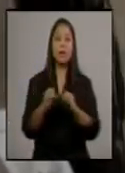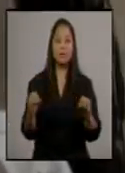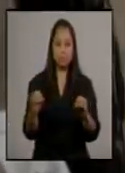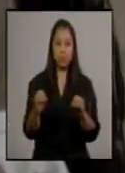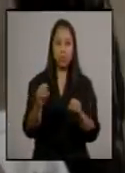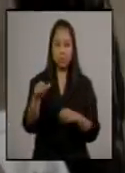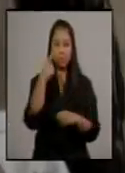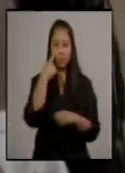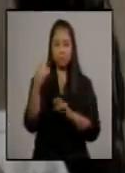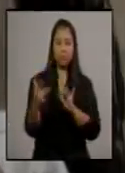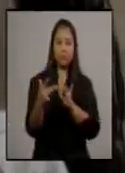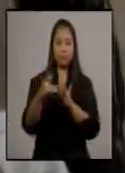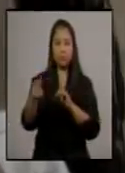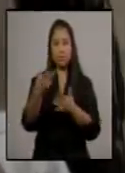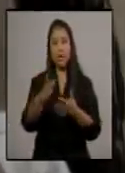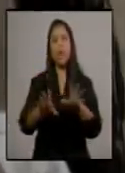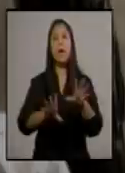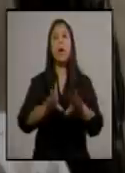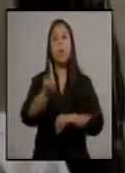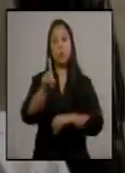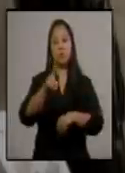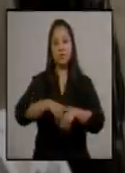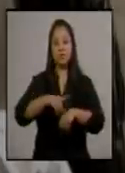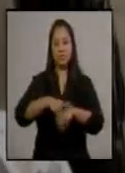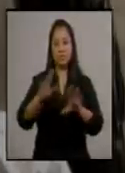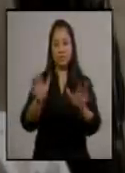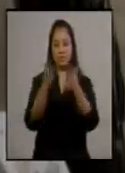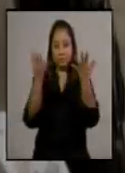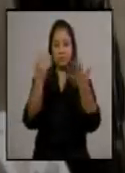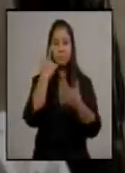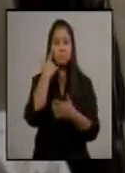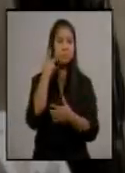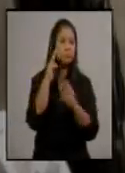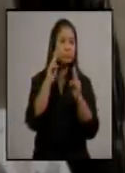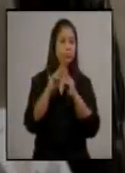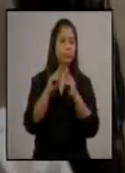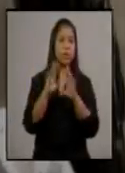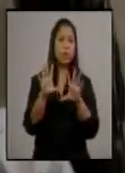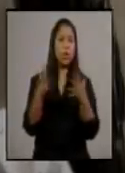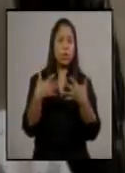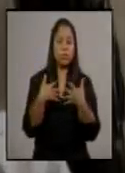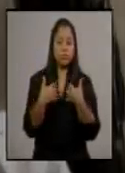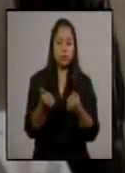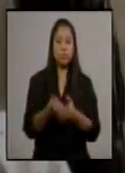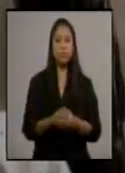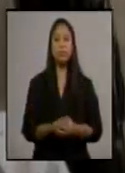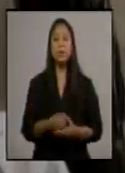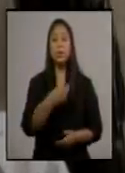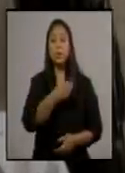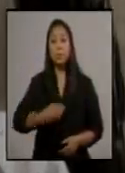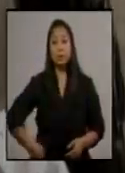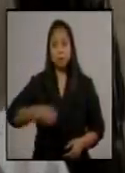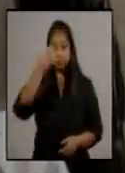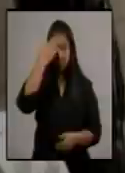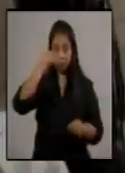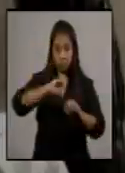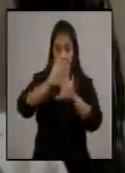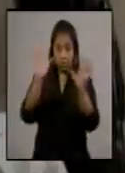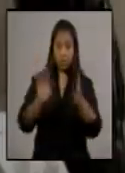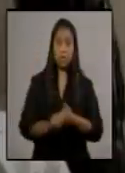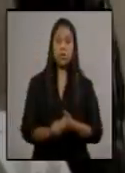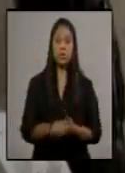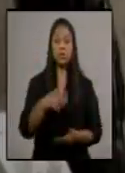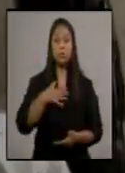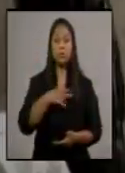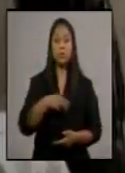ofrecimos a las 11 de la mañana para conocer cómo está su salud. Señor presidente, muy buenos días. Víctor Valenzuela, les queremos